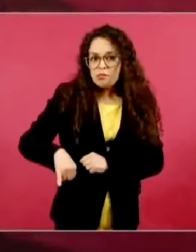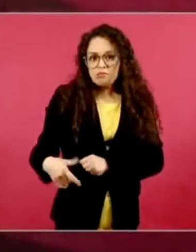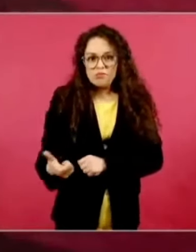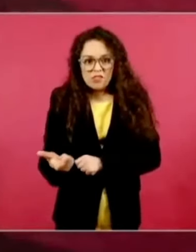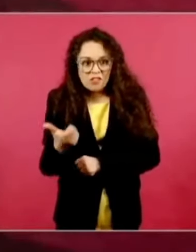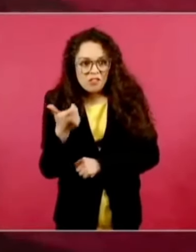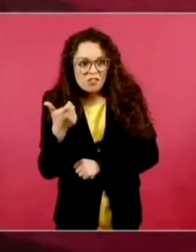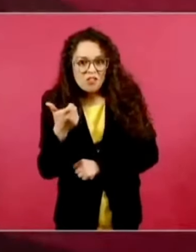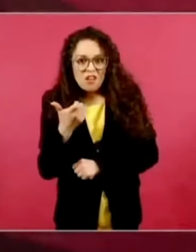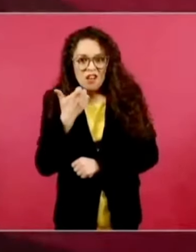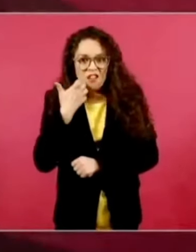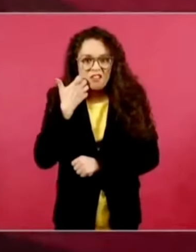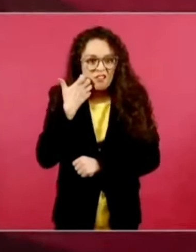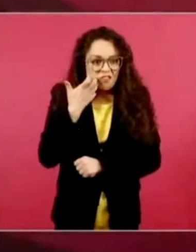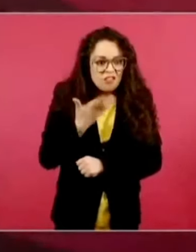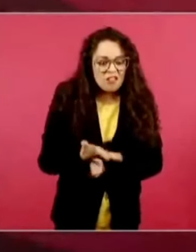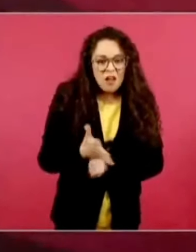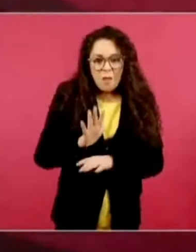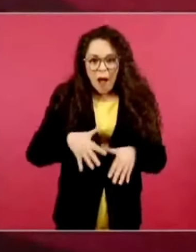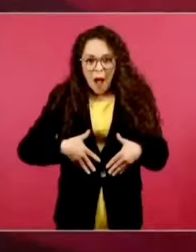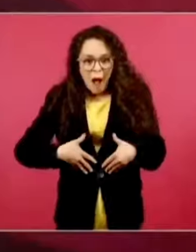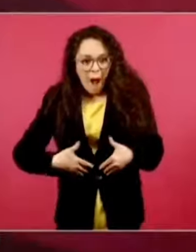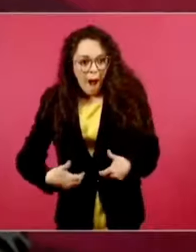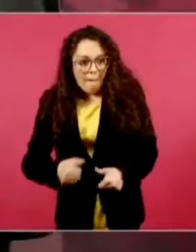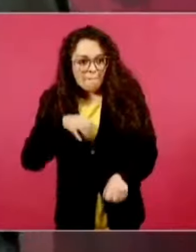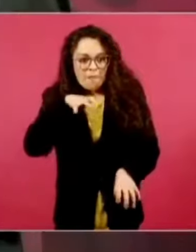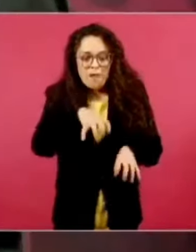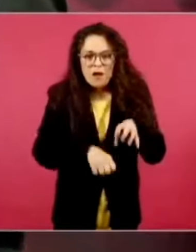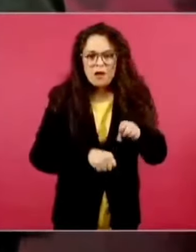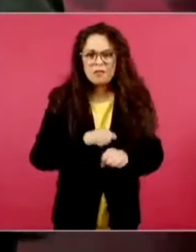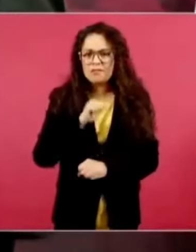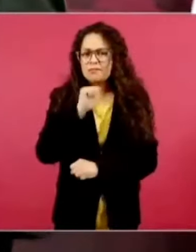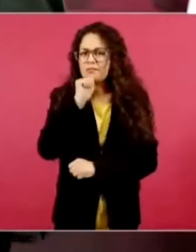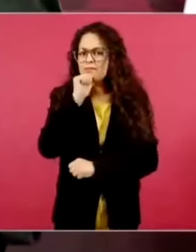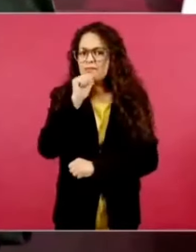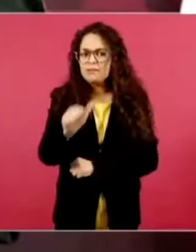Es un pueblo con una honestidad innata.